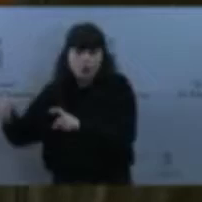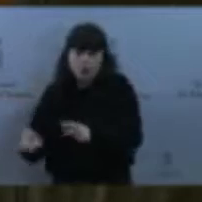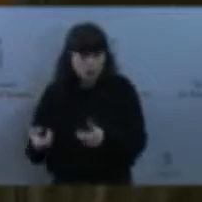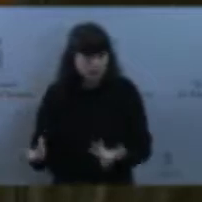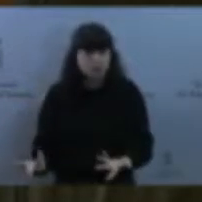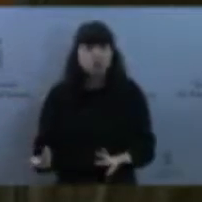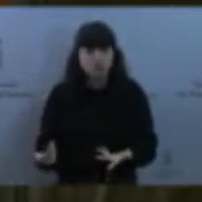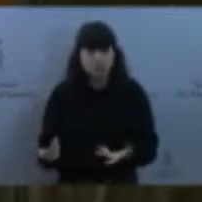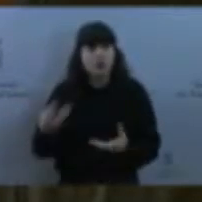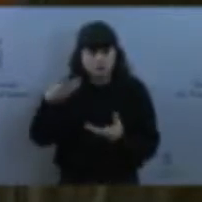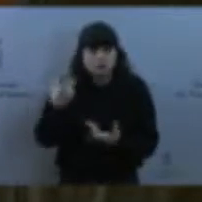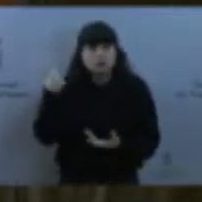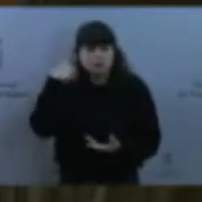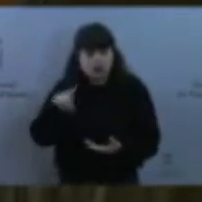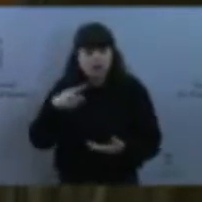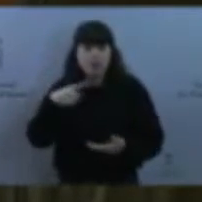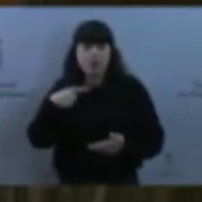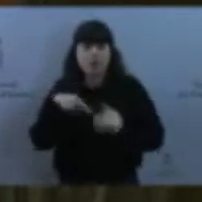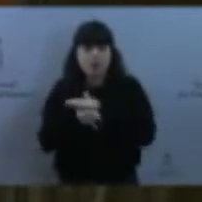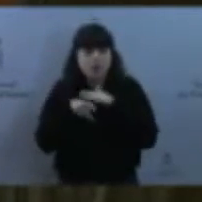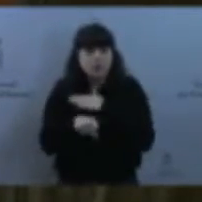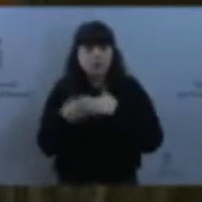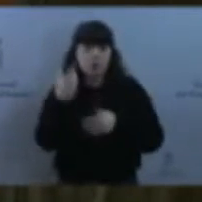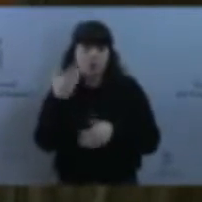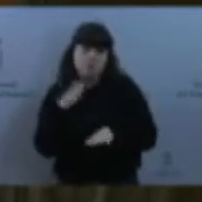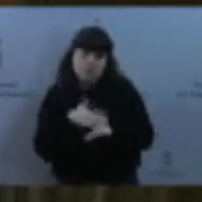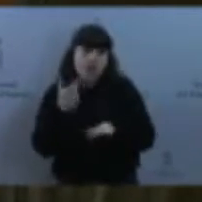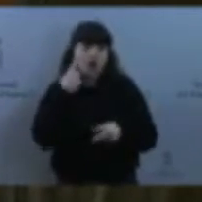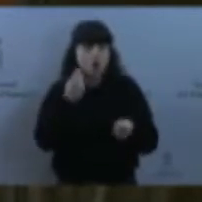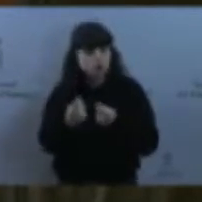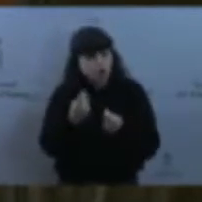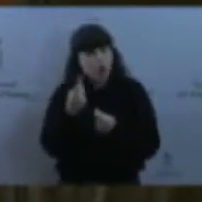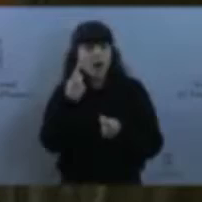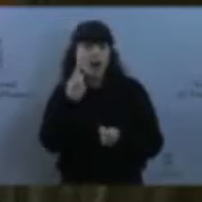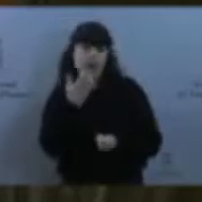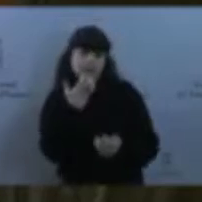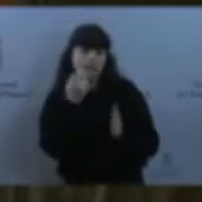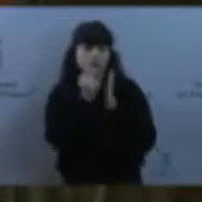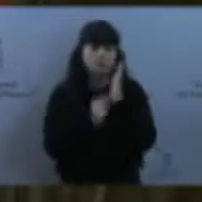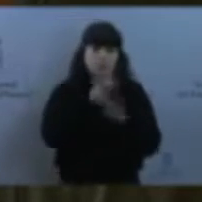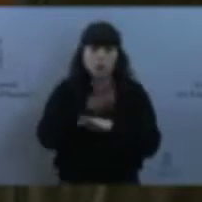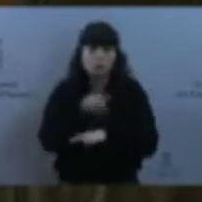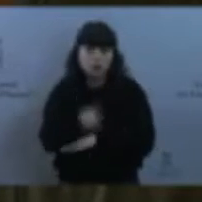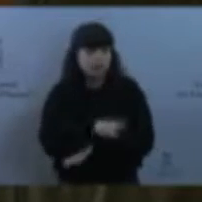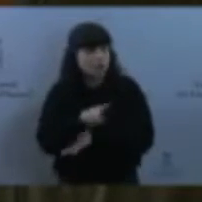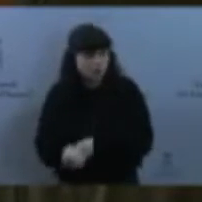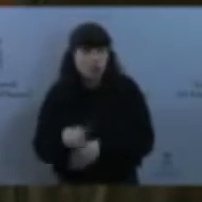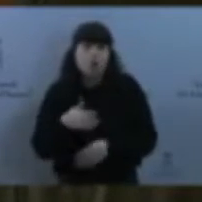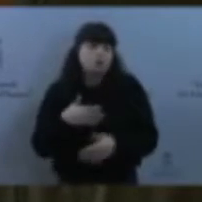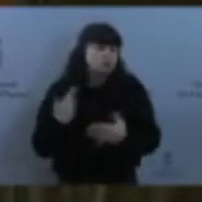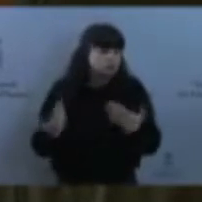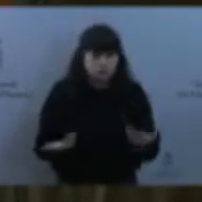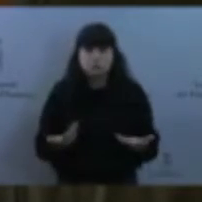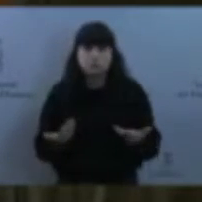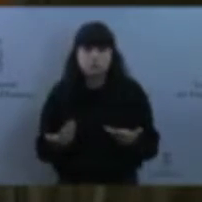controlar, comprobar. Habrá mayor o menor diligencia, habrá mayor… de acuerdo, eso es. Pero usted me lo